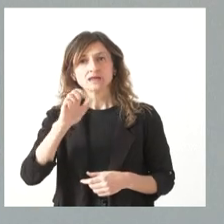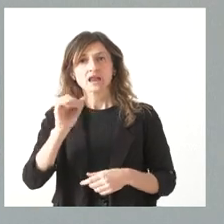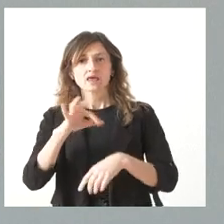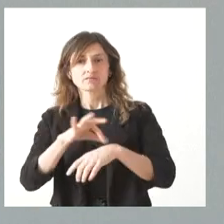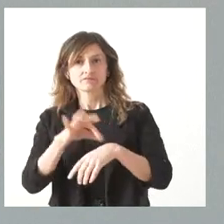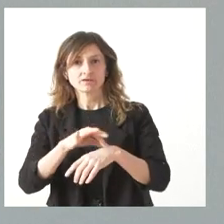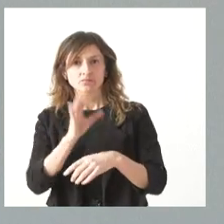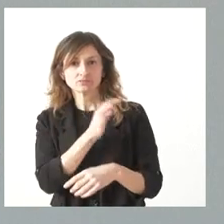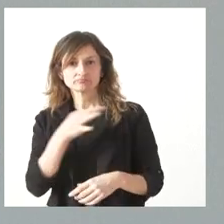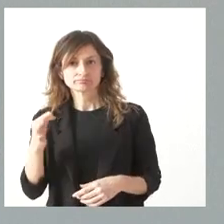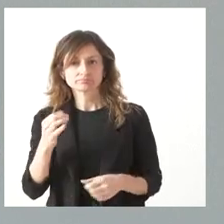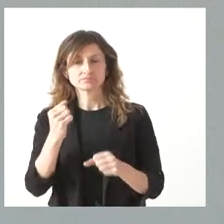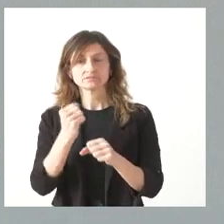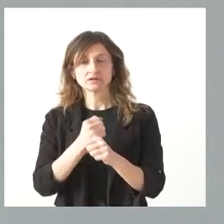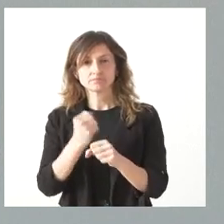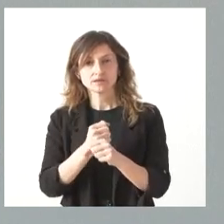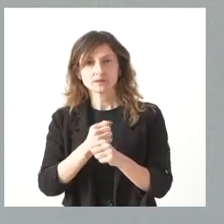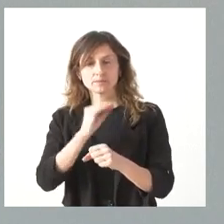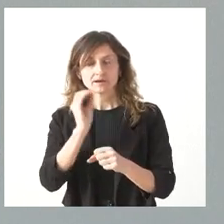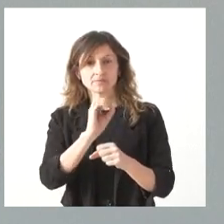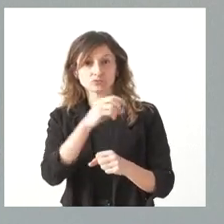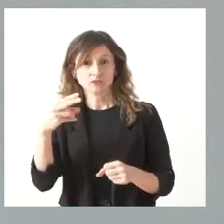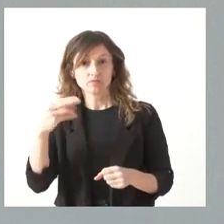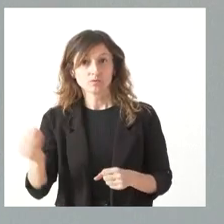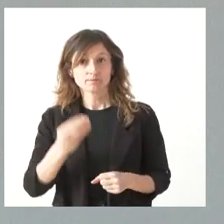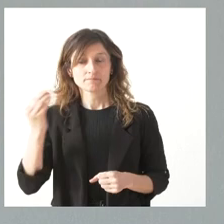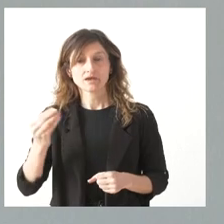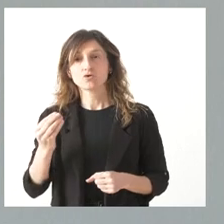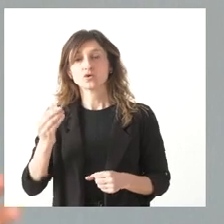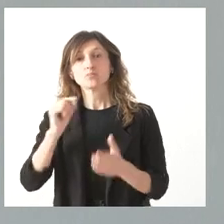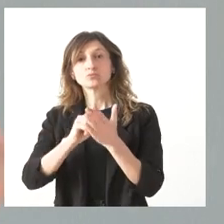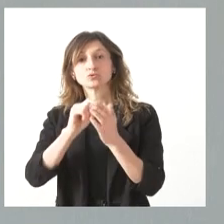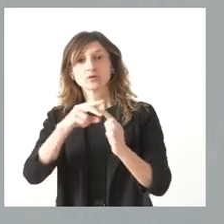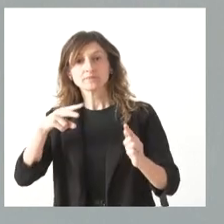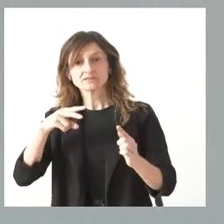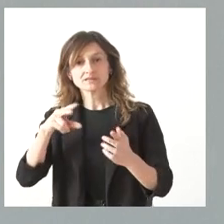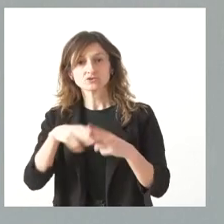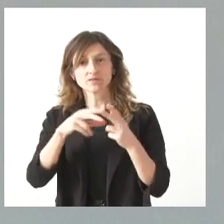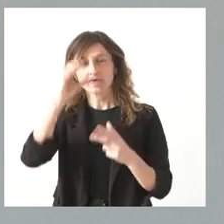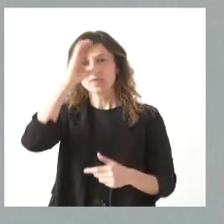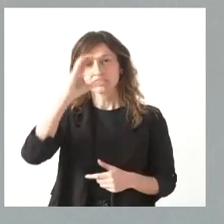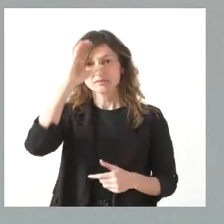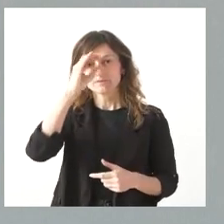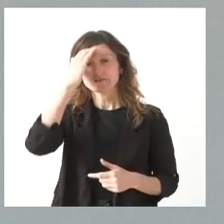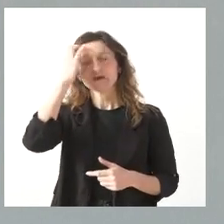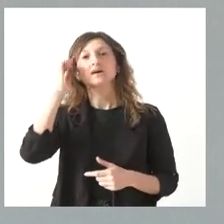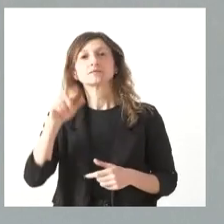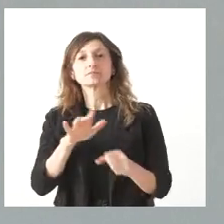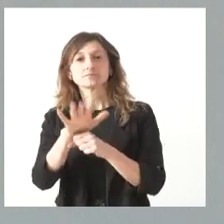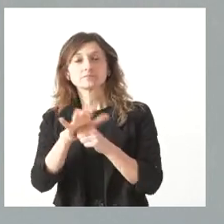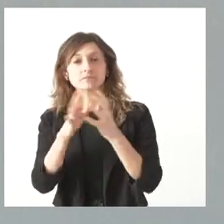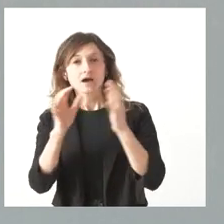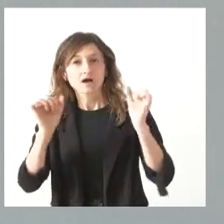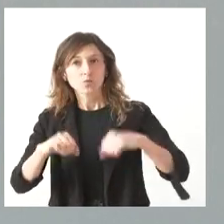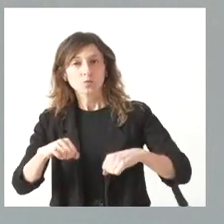lo más eficaz y también lo que tiene mejor resultado y que, desde el punto de vista de las sociedades científicas y del ámbito del acuerdo que